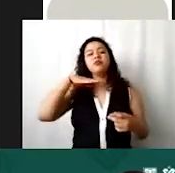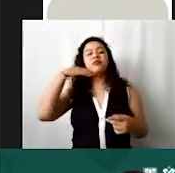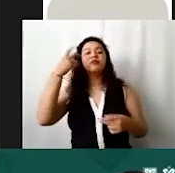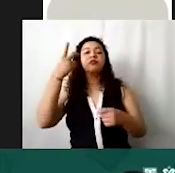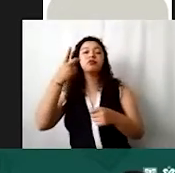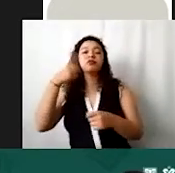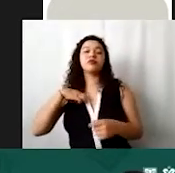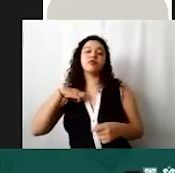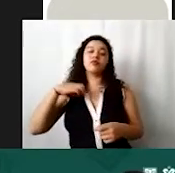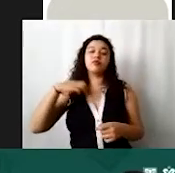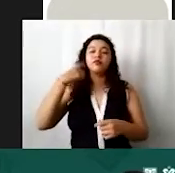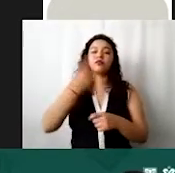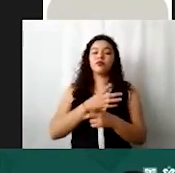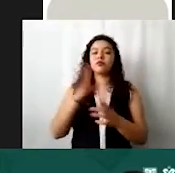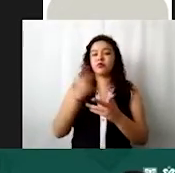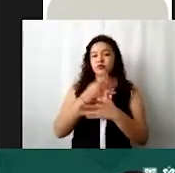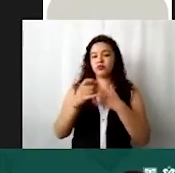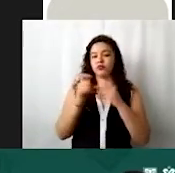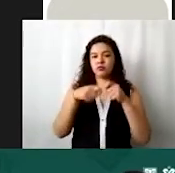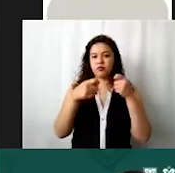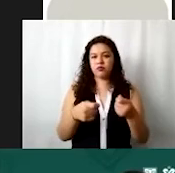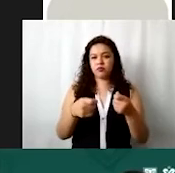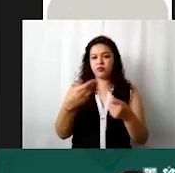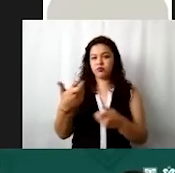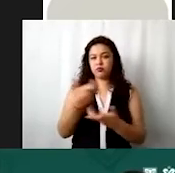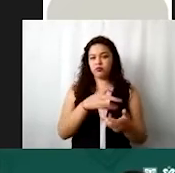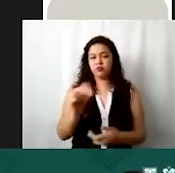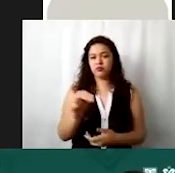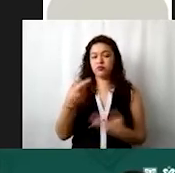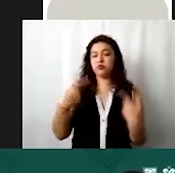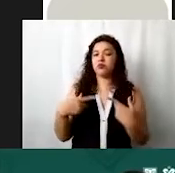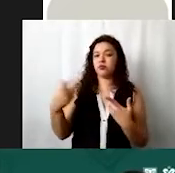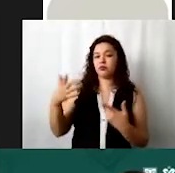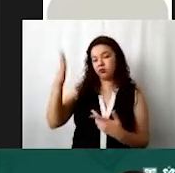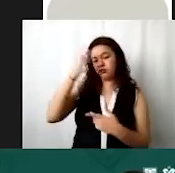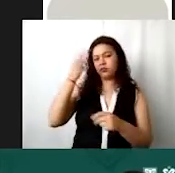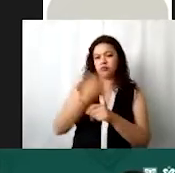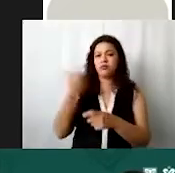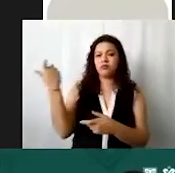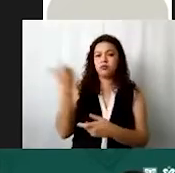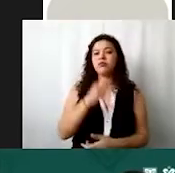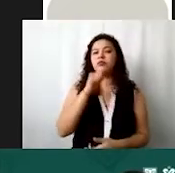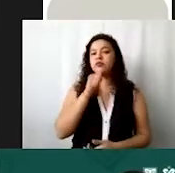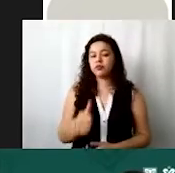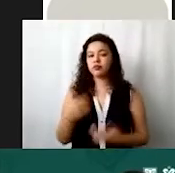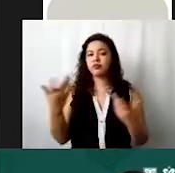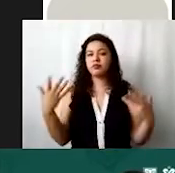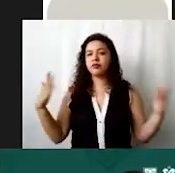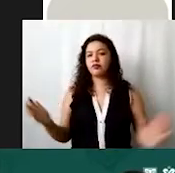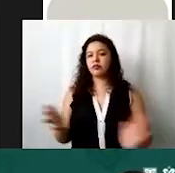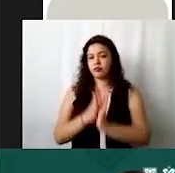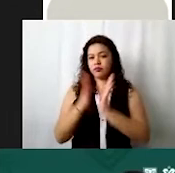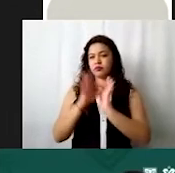proyecto también muchas veces hay personas del patronato que no perciben remuneración y participan de forma